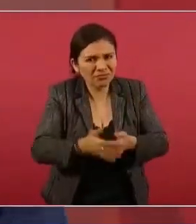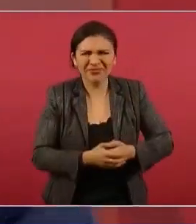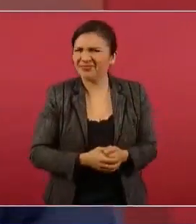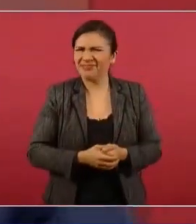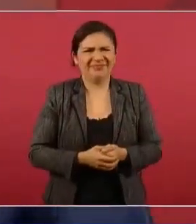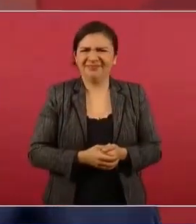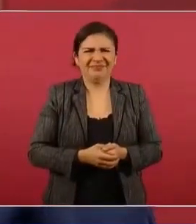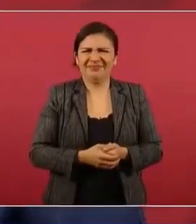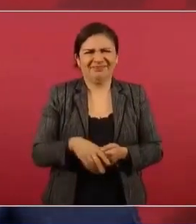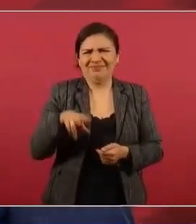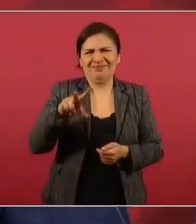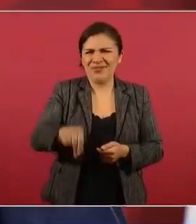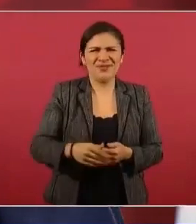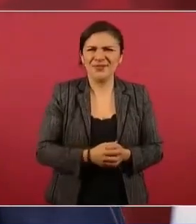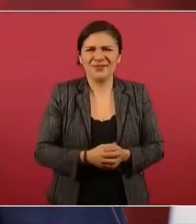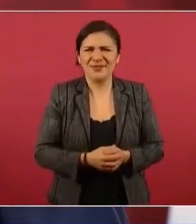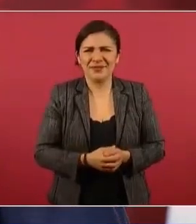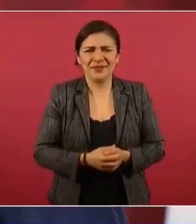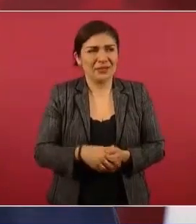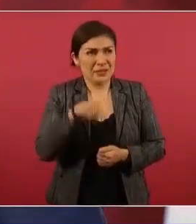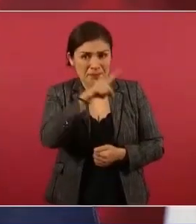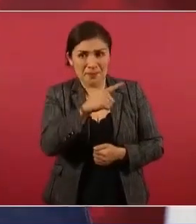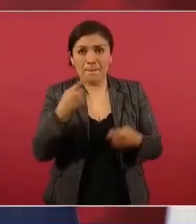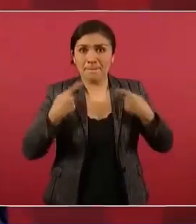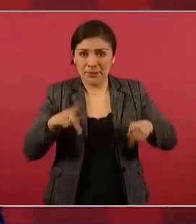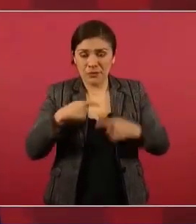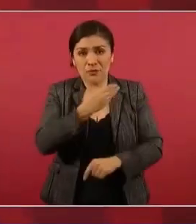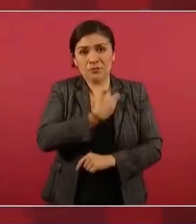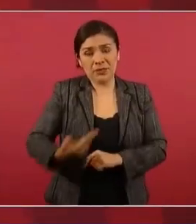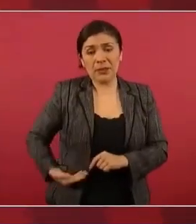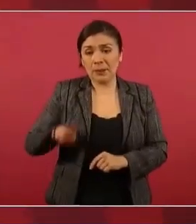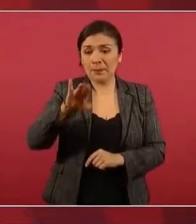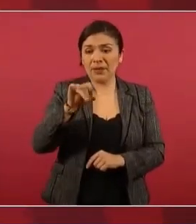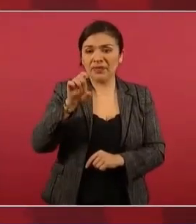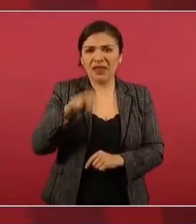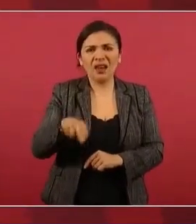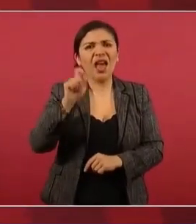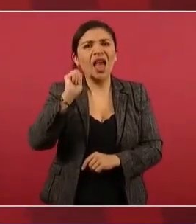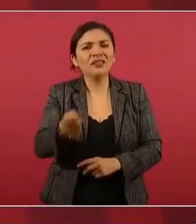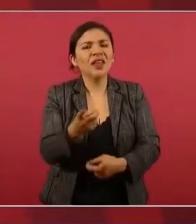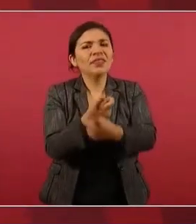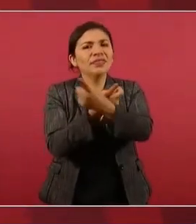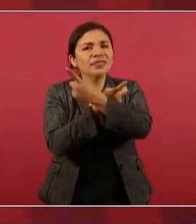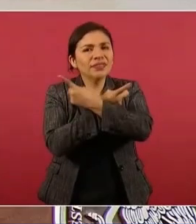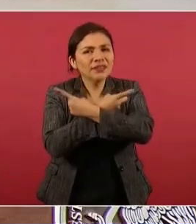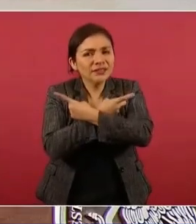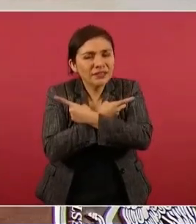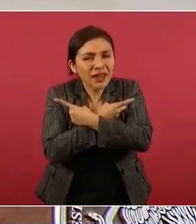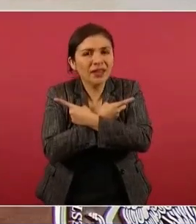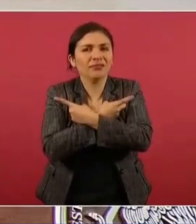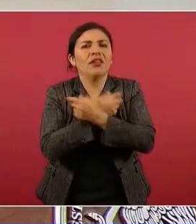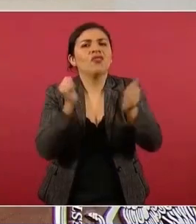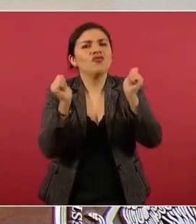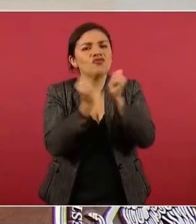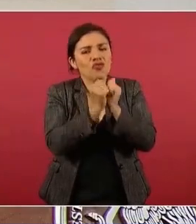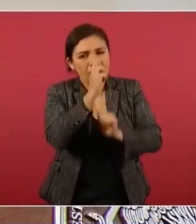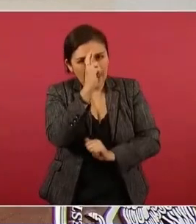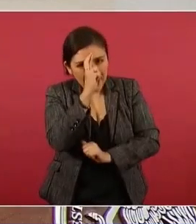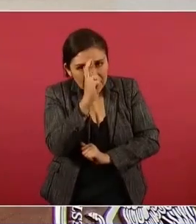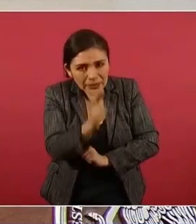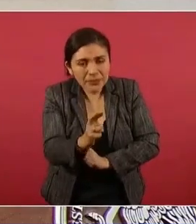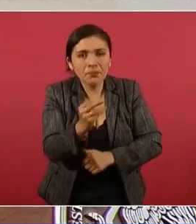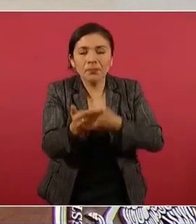una persona decente, respetuosa.